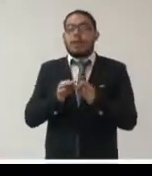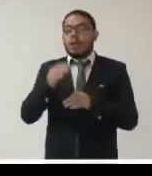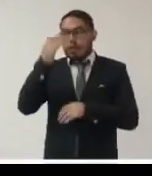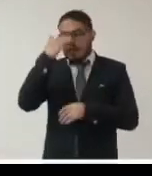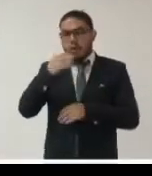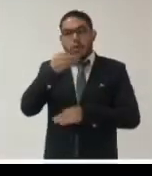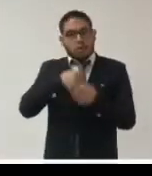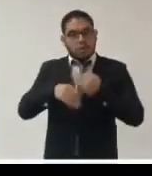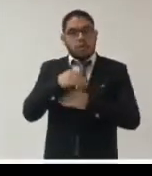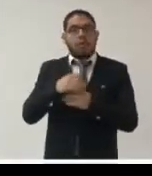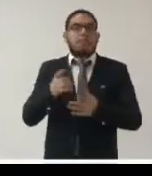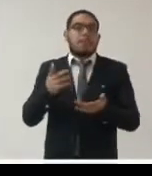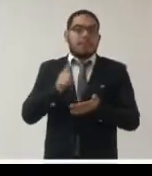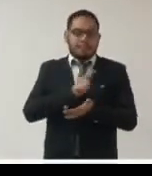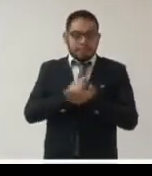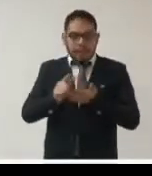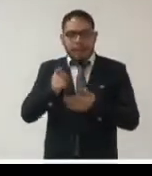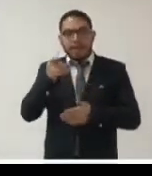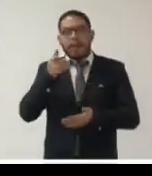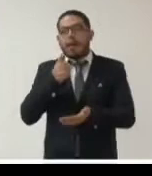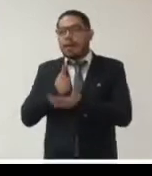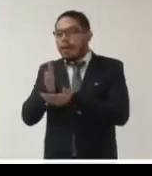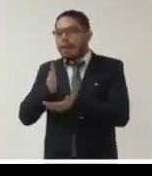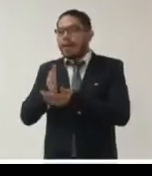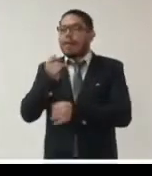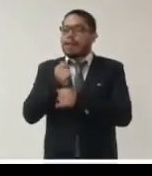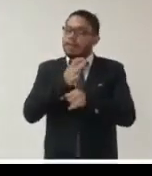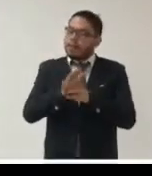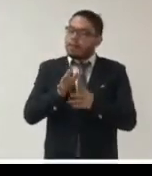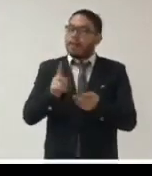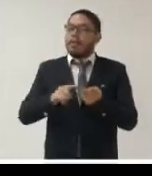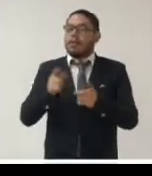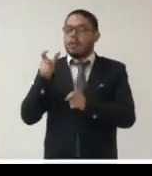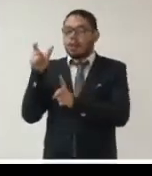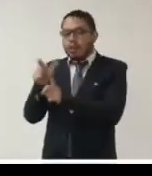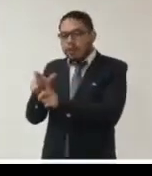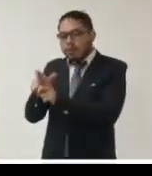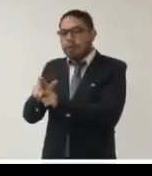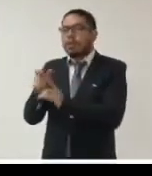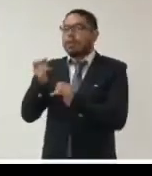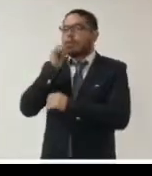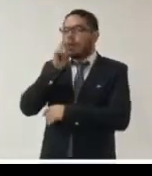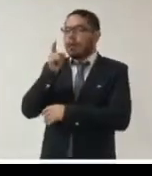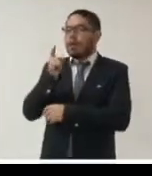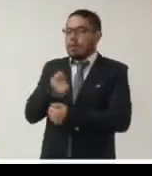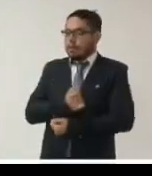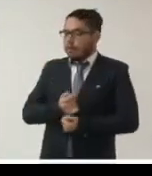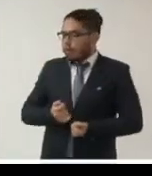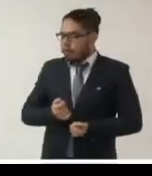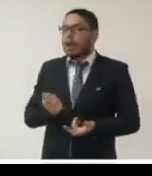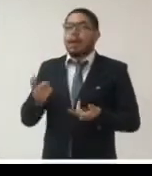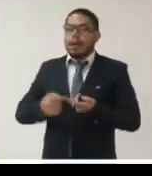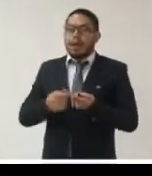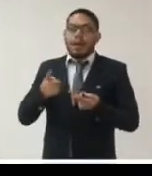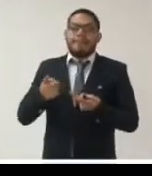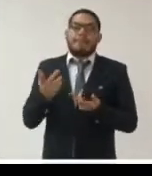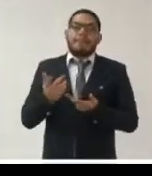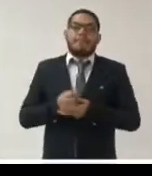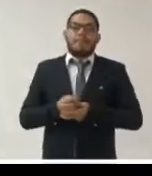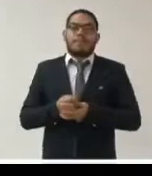la transparencia el derecho de acceso a la información la protección de los datos personales el ejercicio de estos derechos